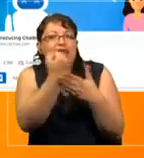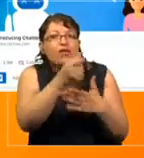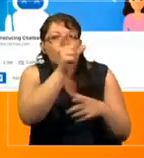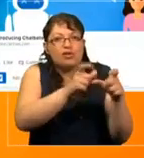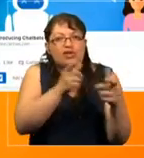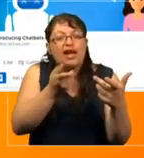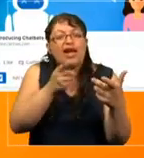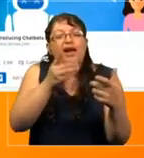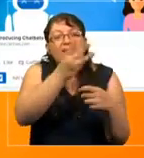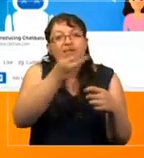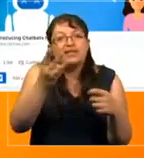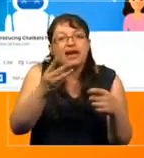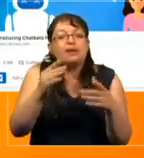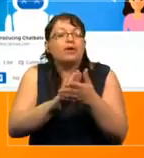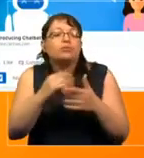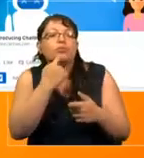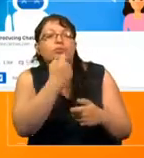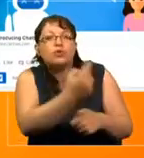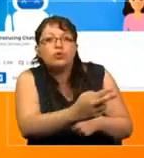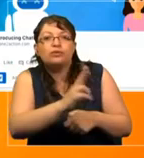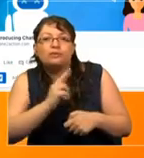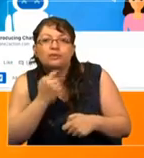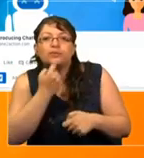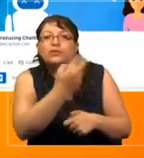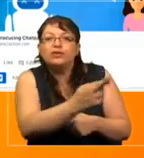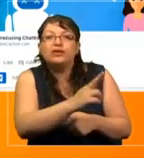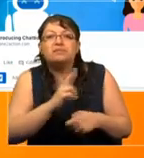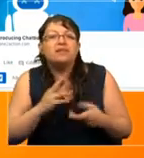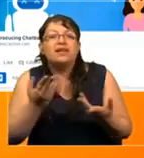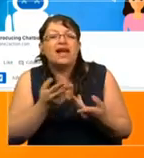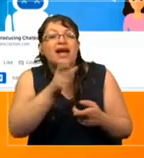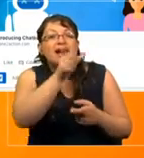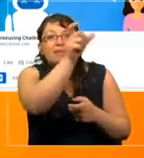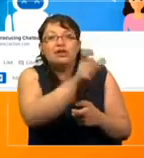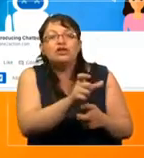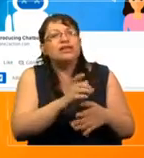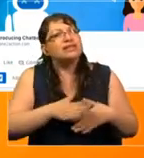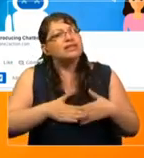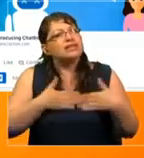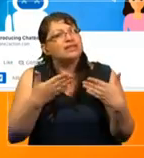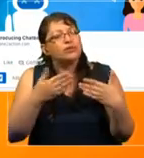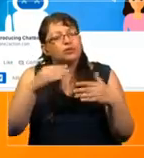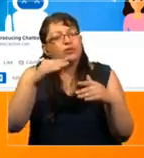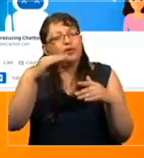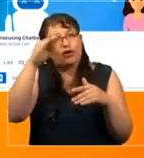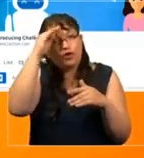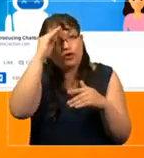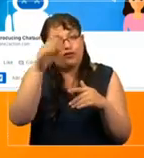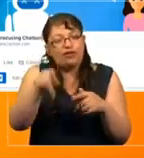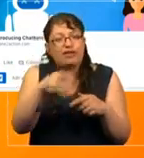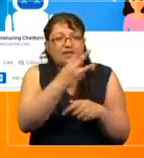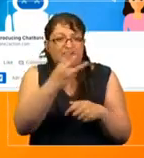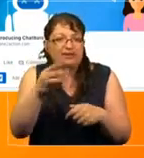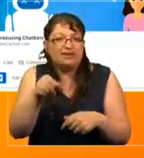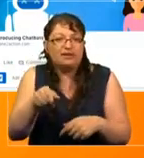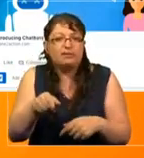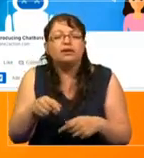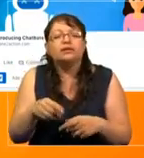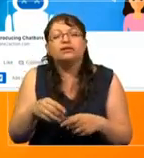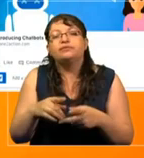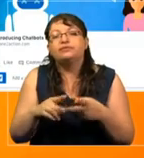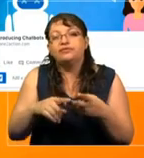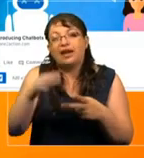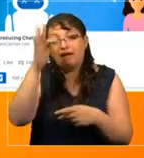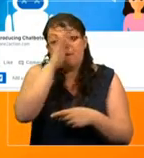navegar con preguntas y respuestas que hagan que la persona se sienta un poco más familiarizada con la página. Facebook